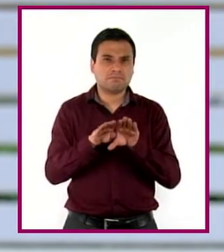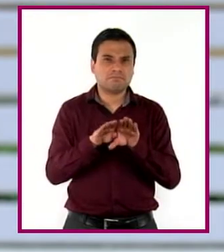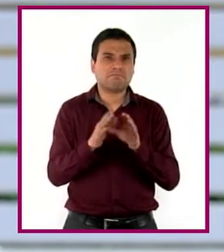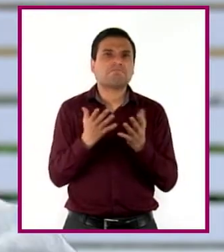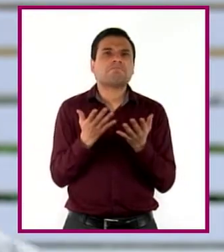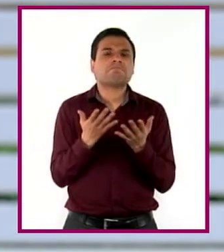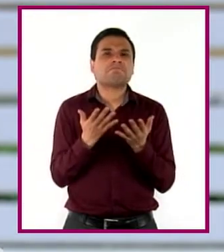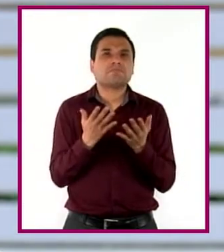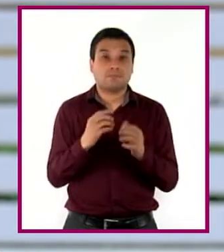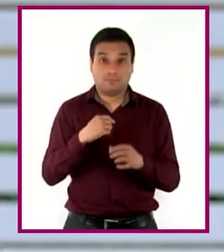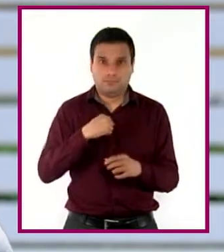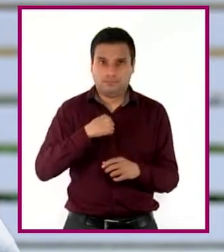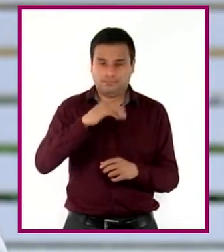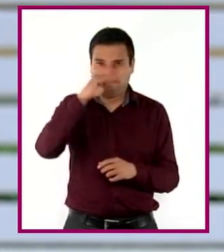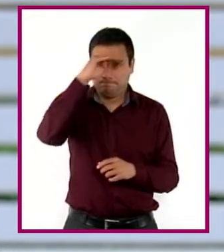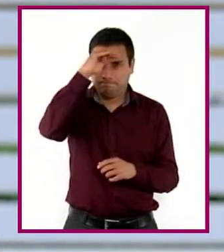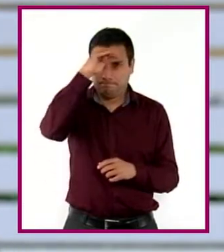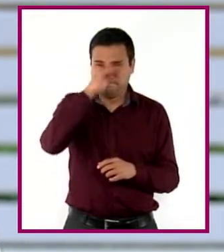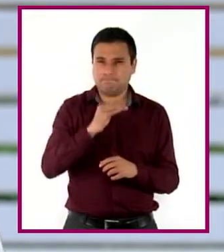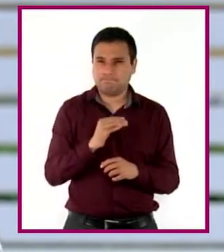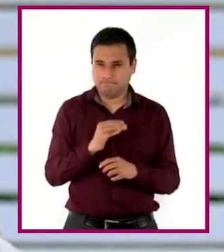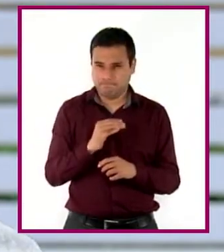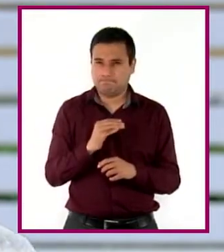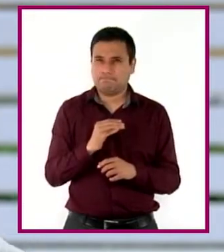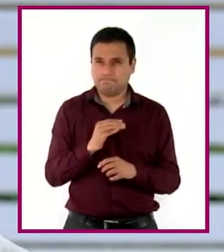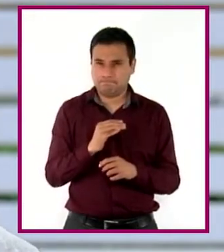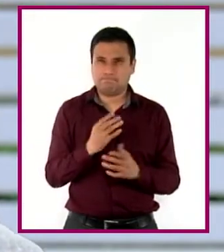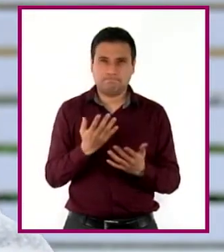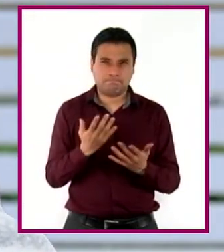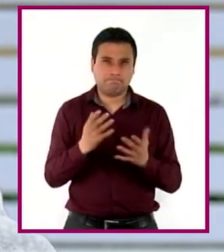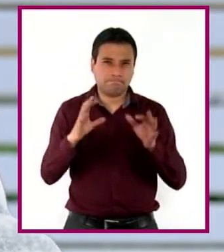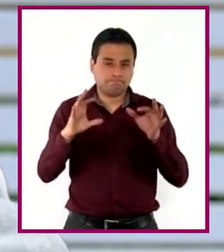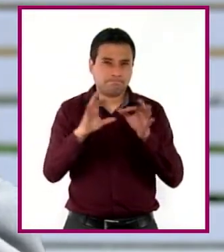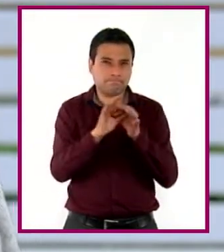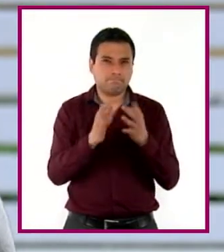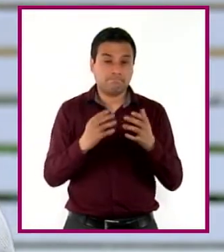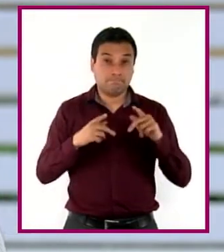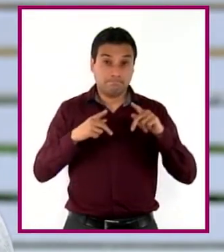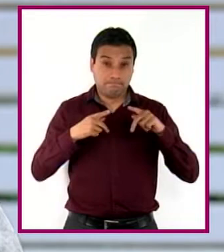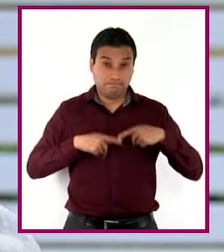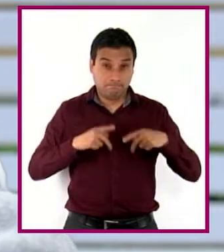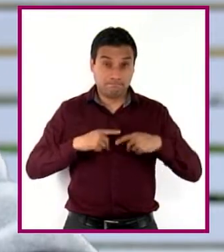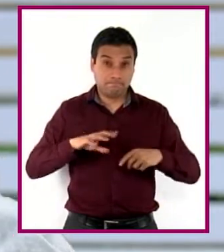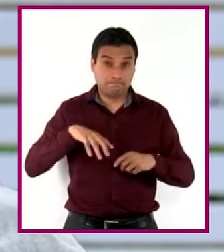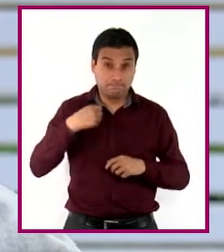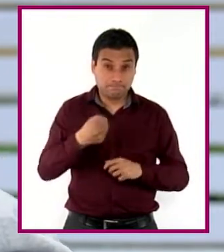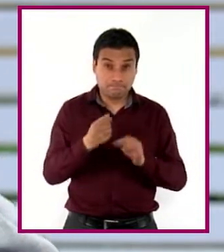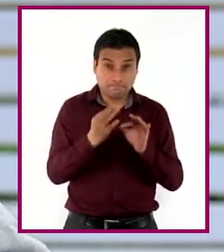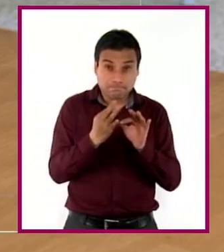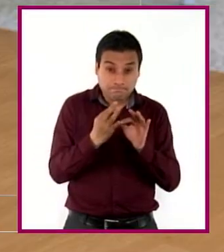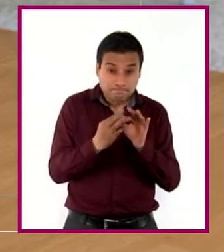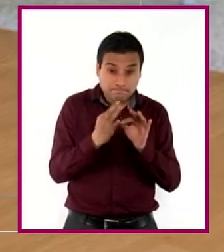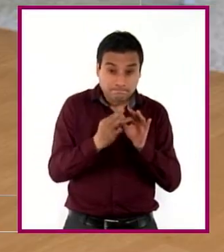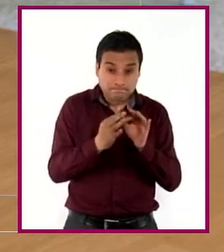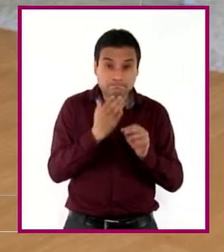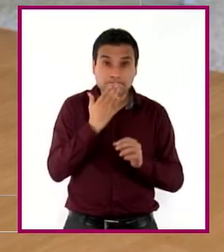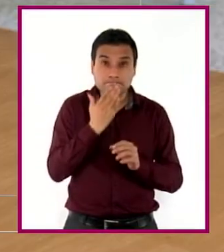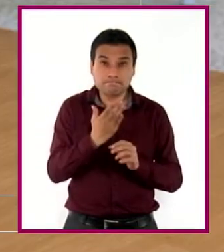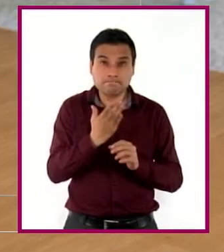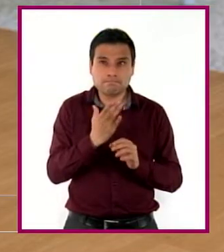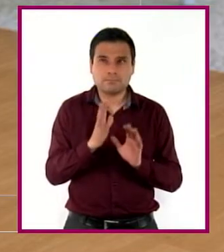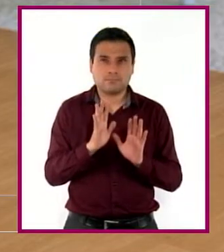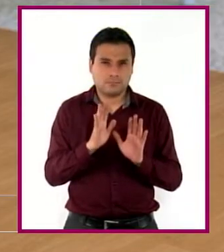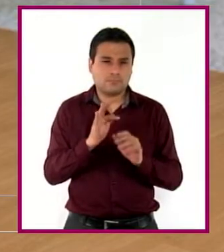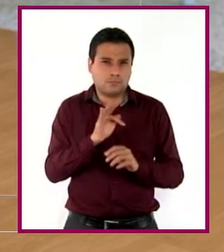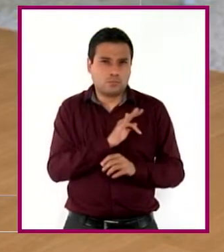creo que es una relación muy cercana, porque la gente que conozco que se esfuerza por hacer las cosas bien y en tiempo en su trabajo, que sería un buen desempeño